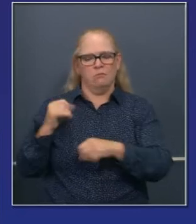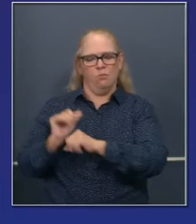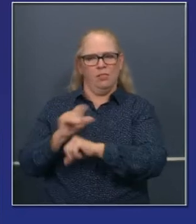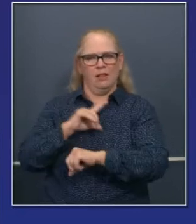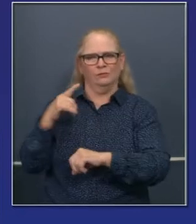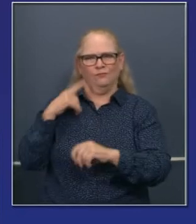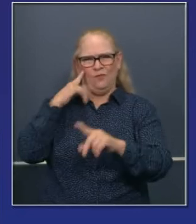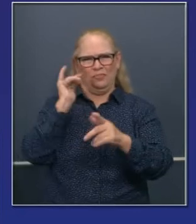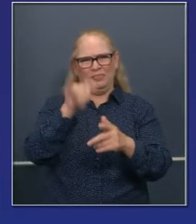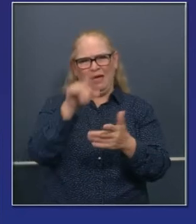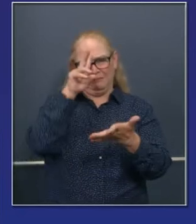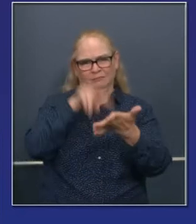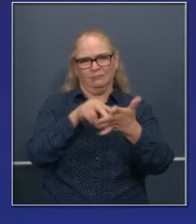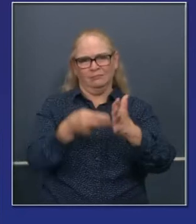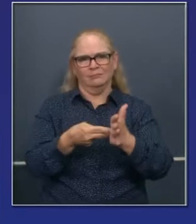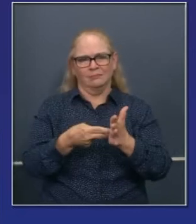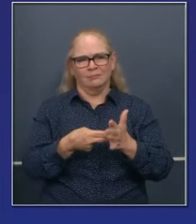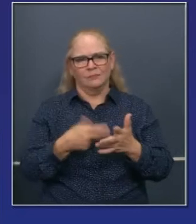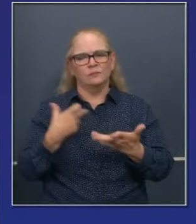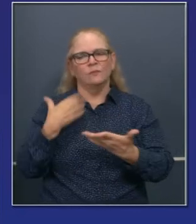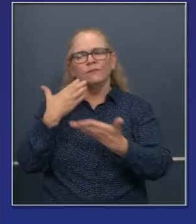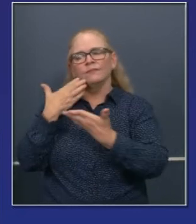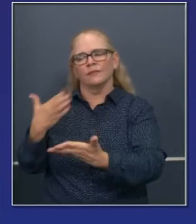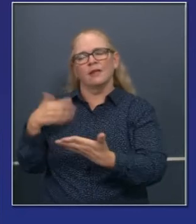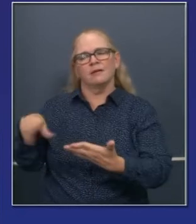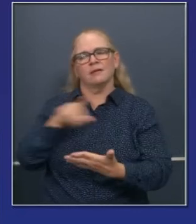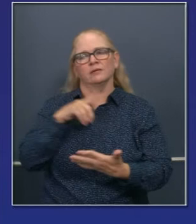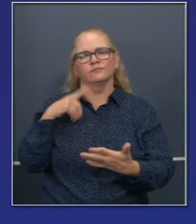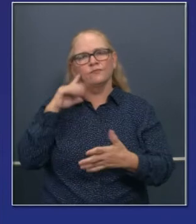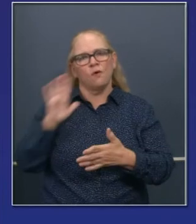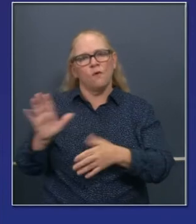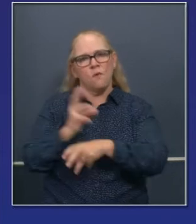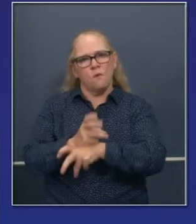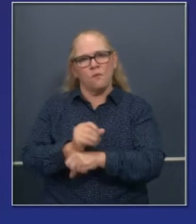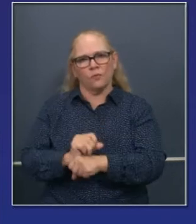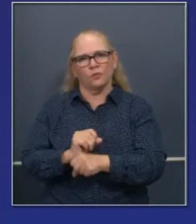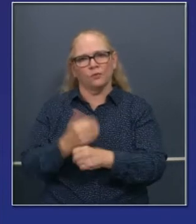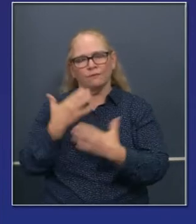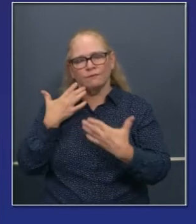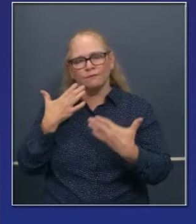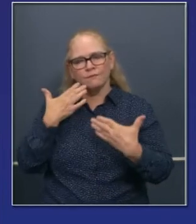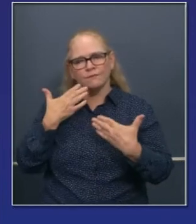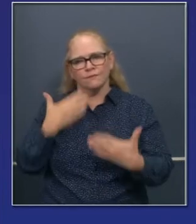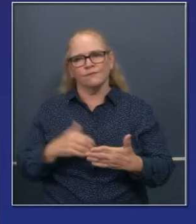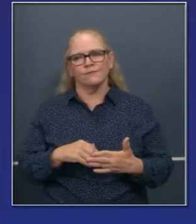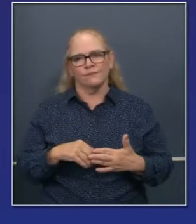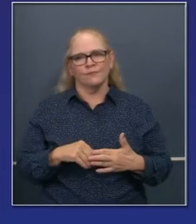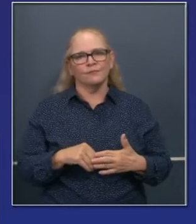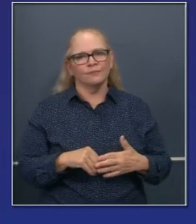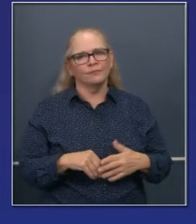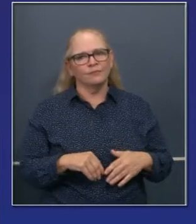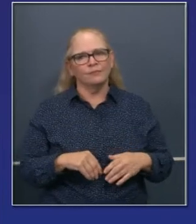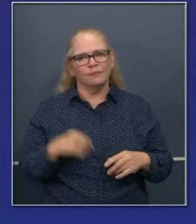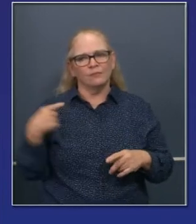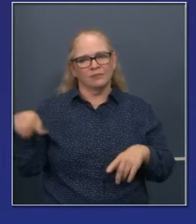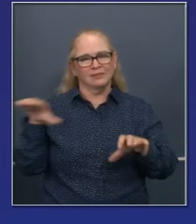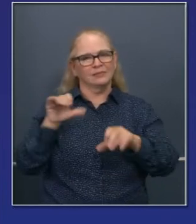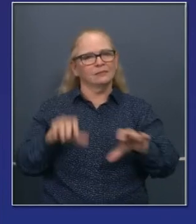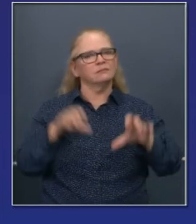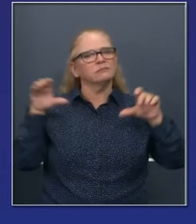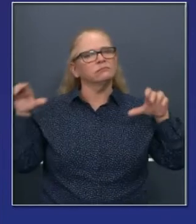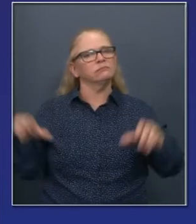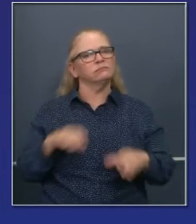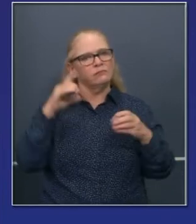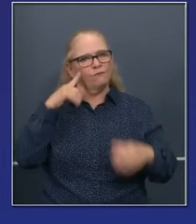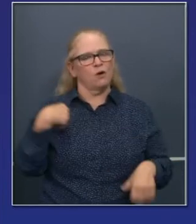lograr eso también. Así que una vez más, gracias a la legislatura por ayudarnos en este espacio. Y sepan que estamos muy comprometidos y hemos identificado más